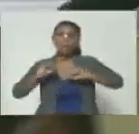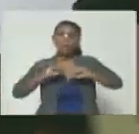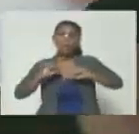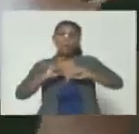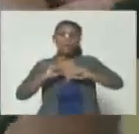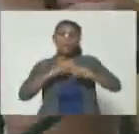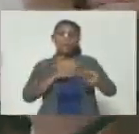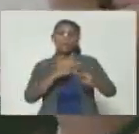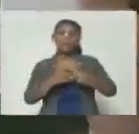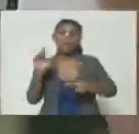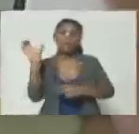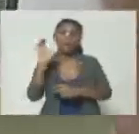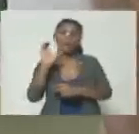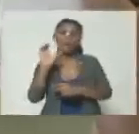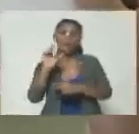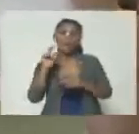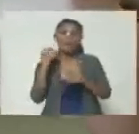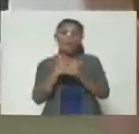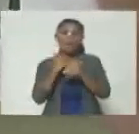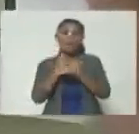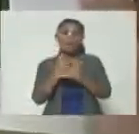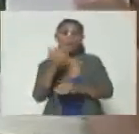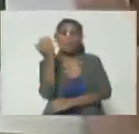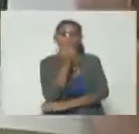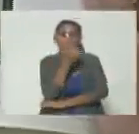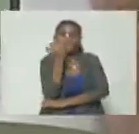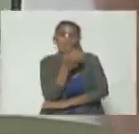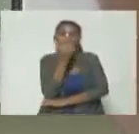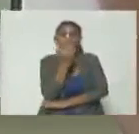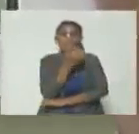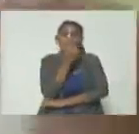Popular Caracas son fachadas jejejejeje